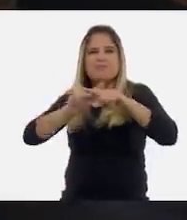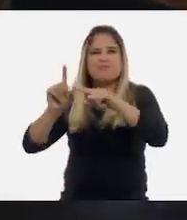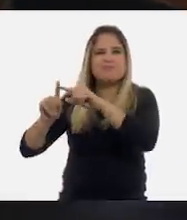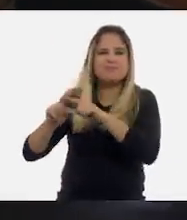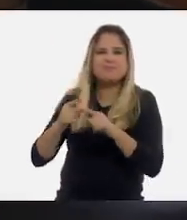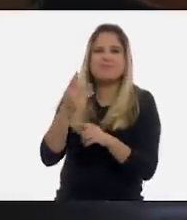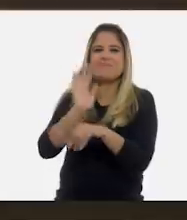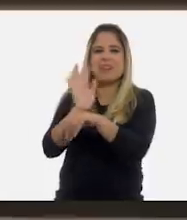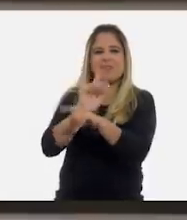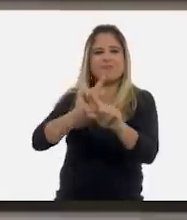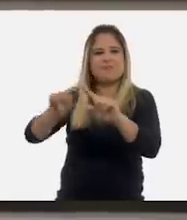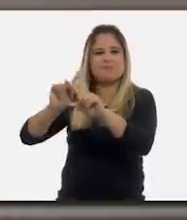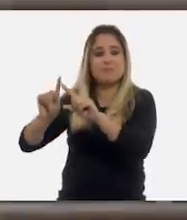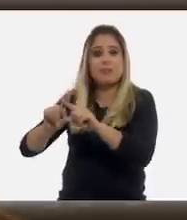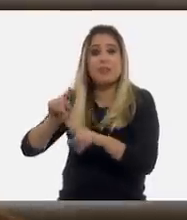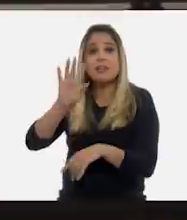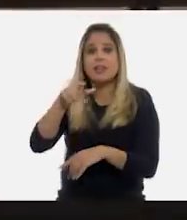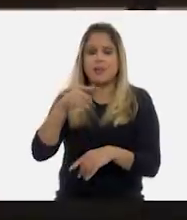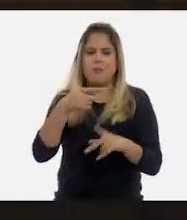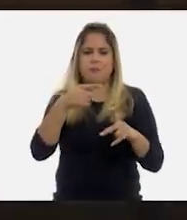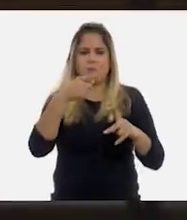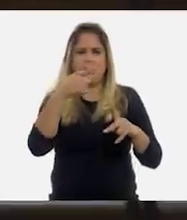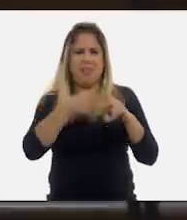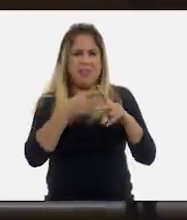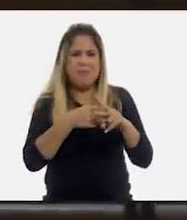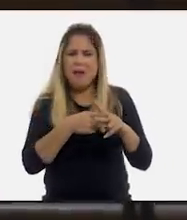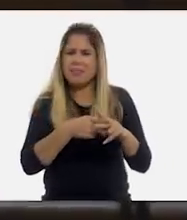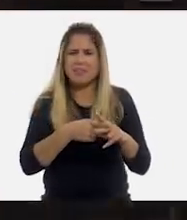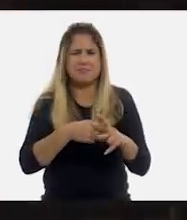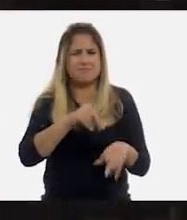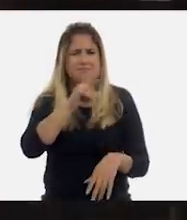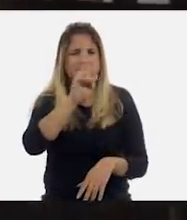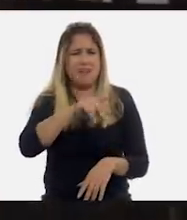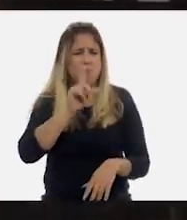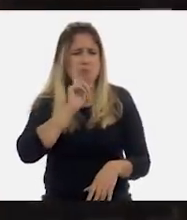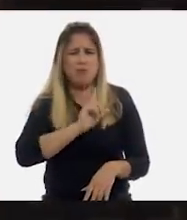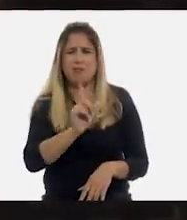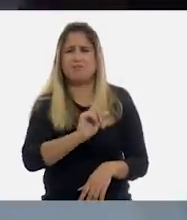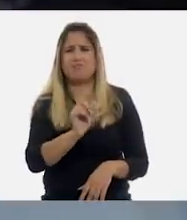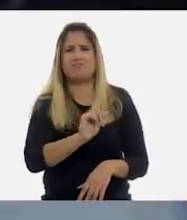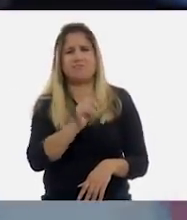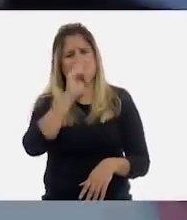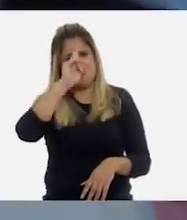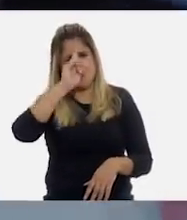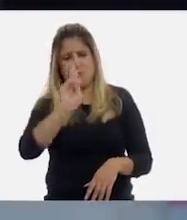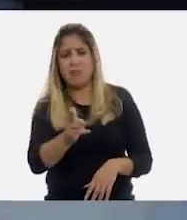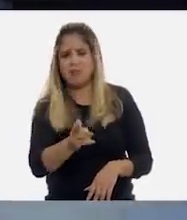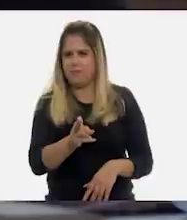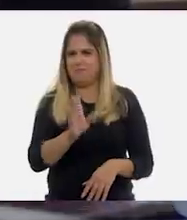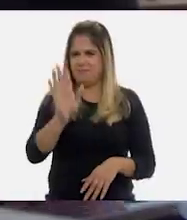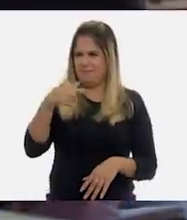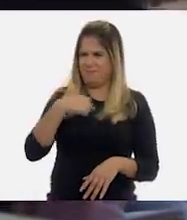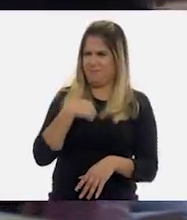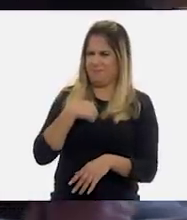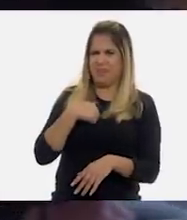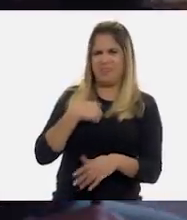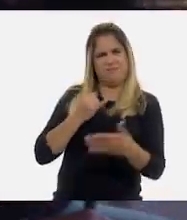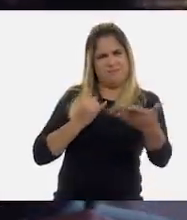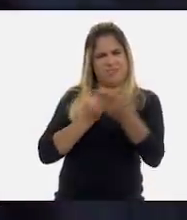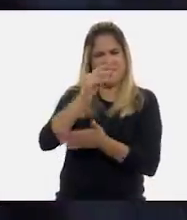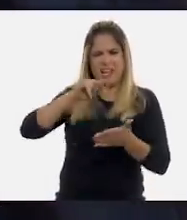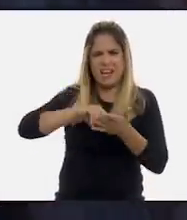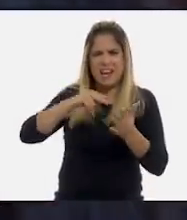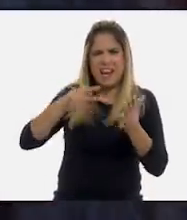Un día alguien me dijo, las matemáticas no son para mujeres. Así que decidí estudiar Ingeniería en